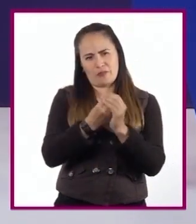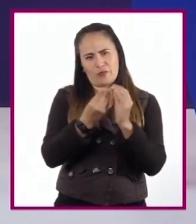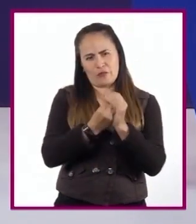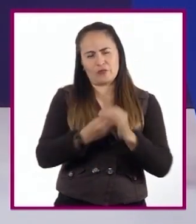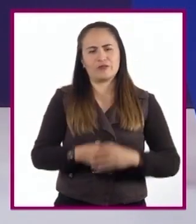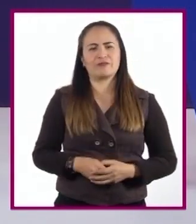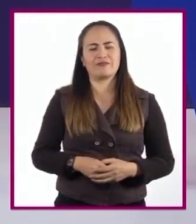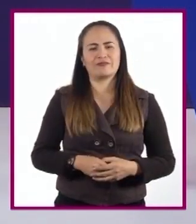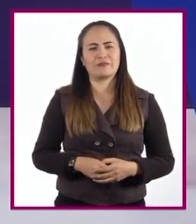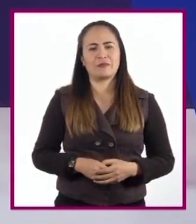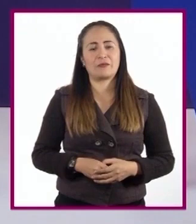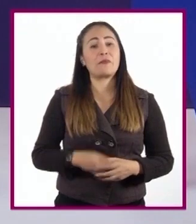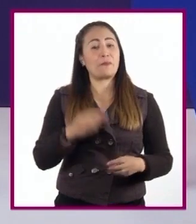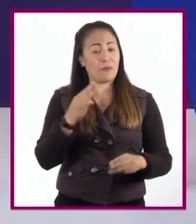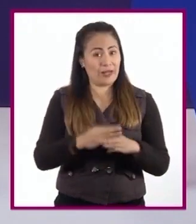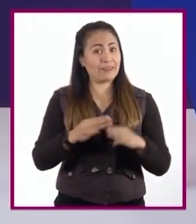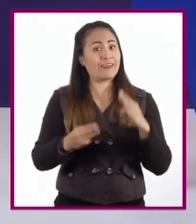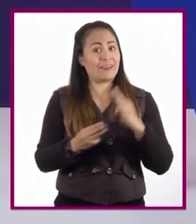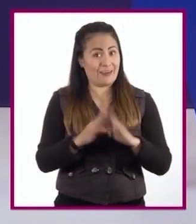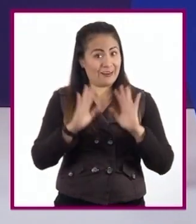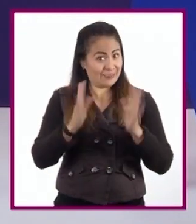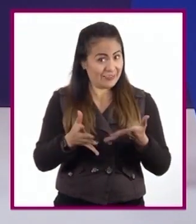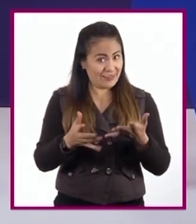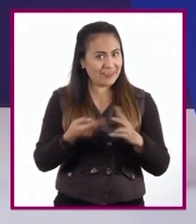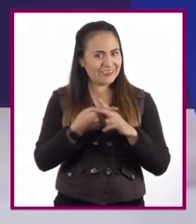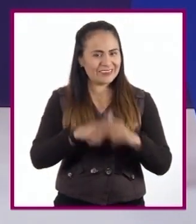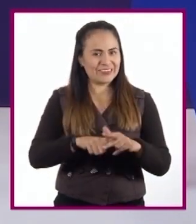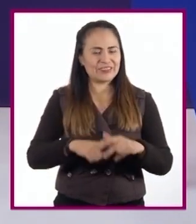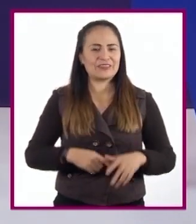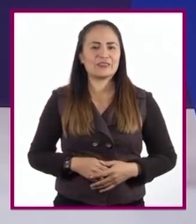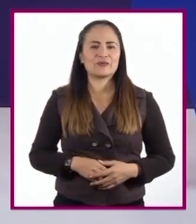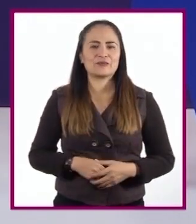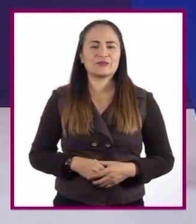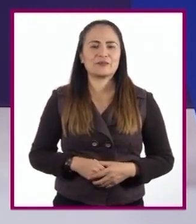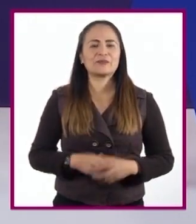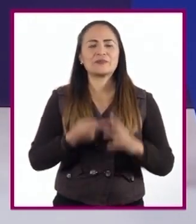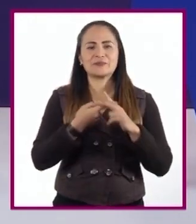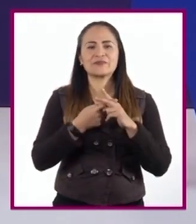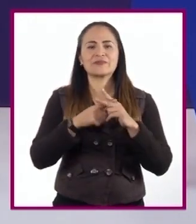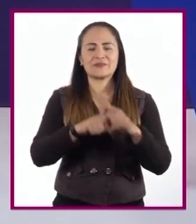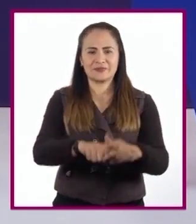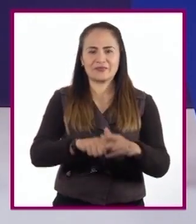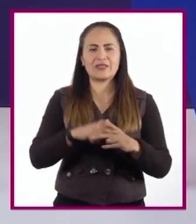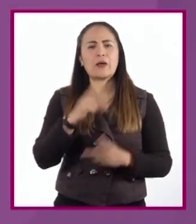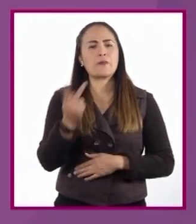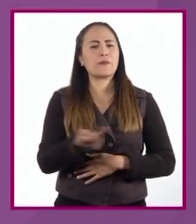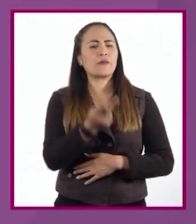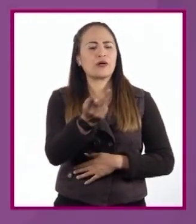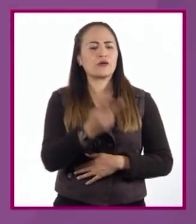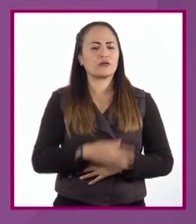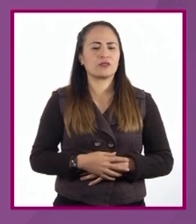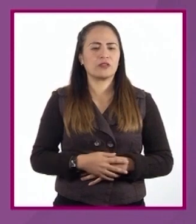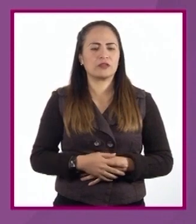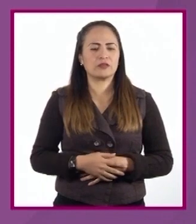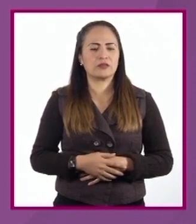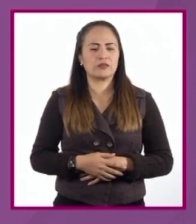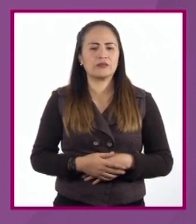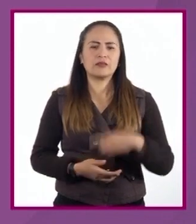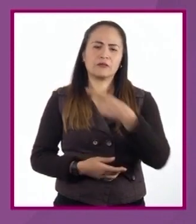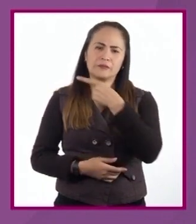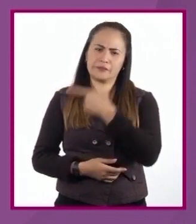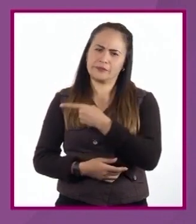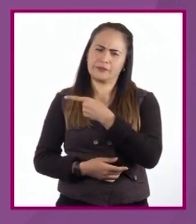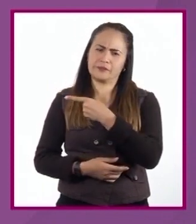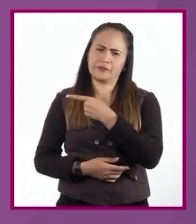materiales, porque estamos por comenzar. Para iniciar, les tengo una pregunta. ¿Ustedes saben